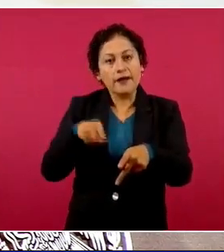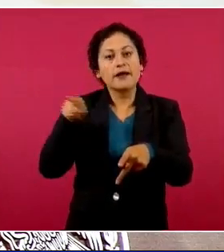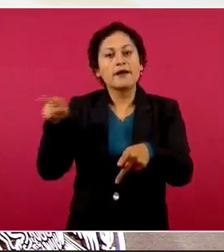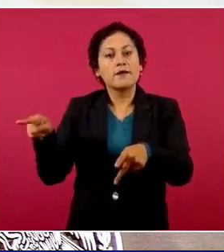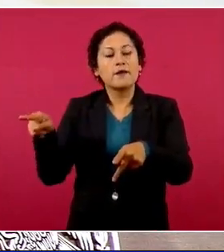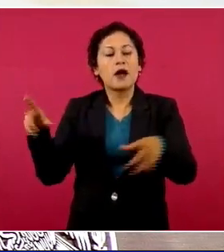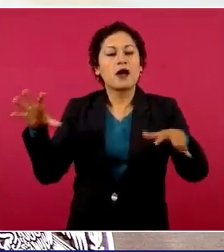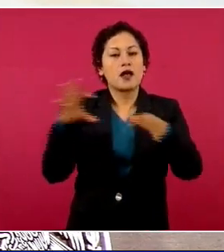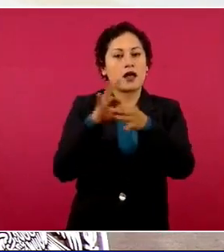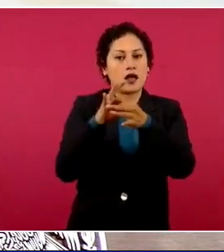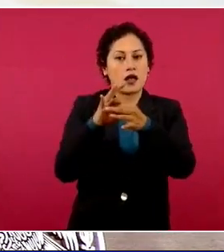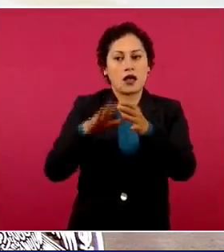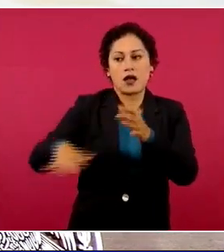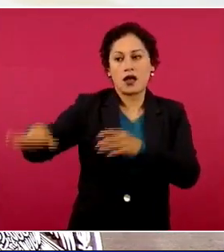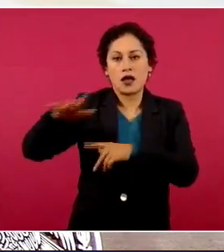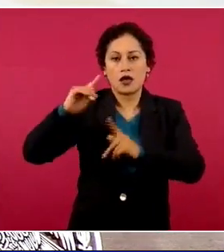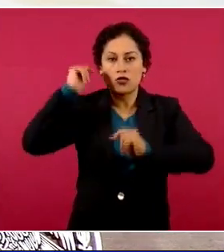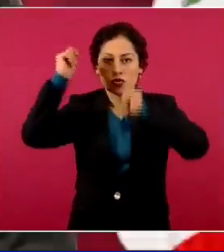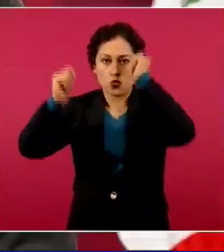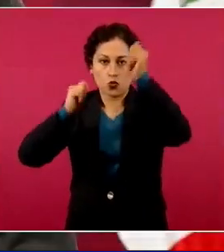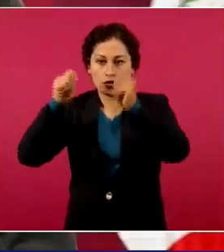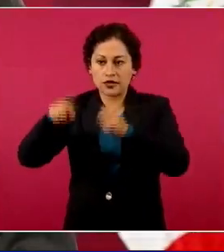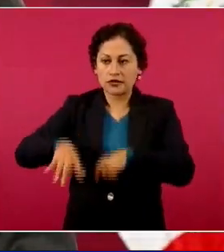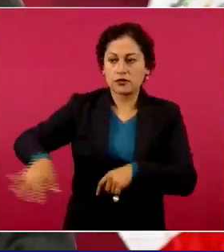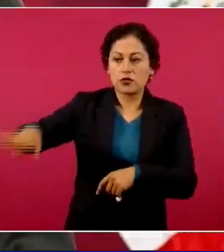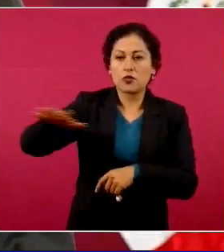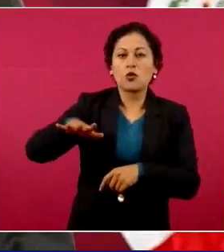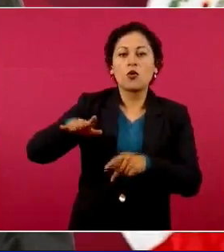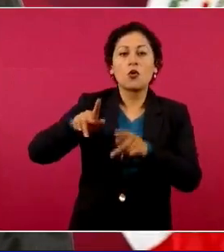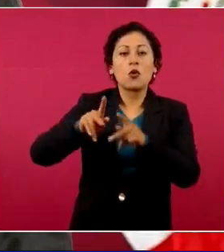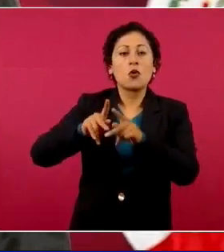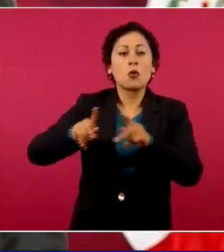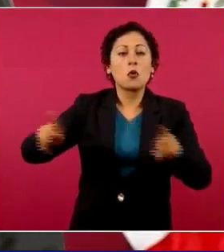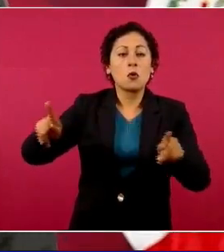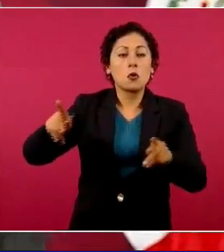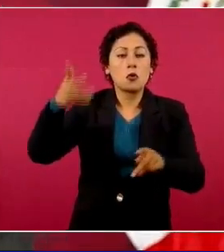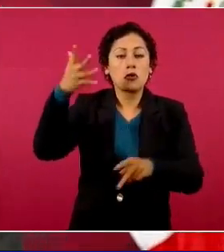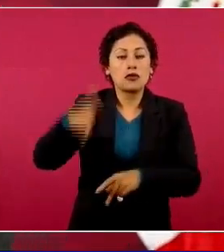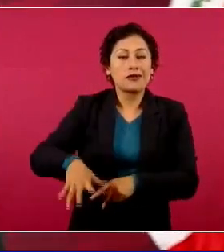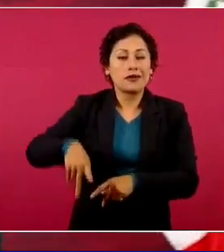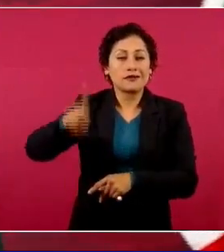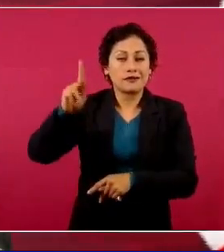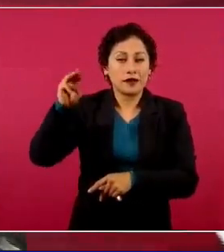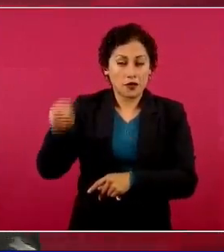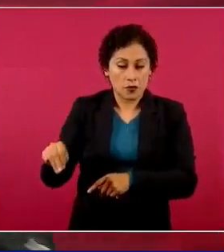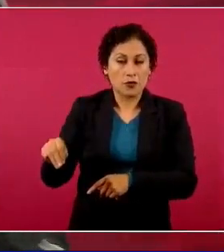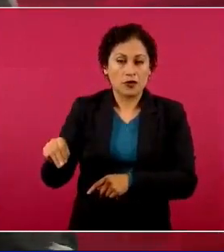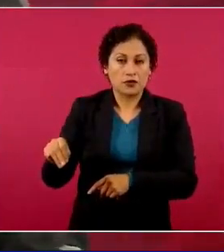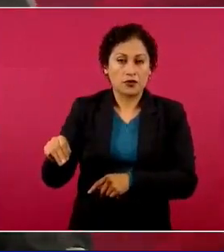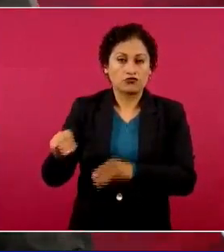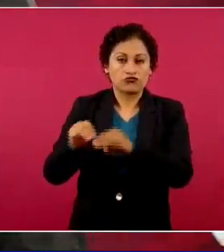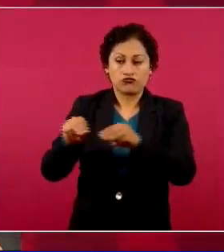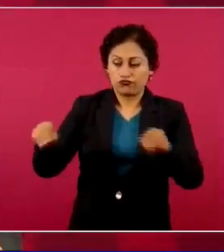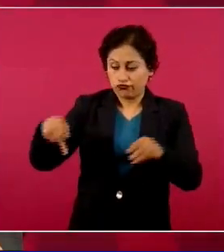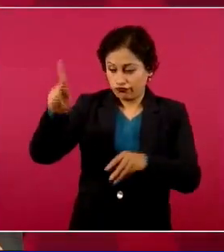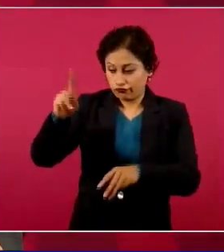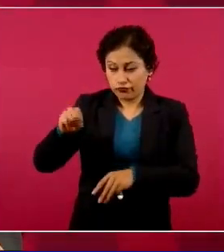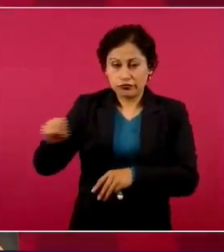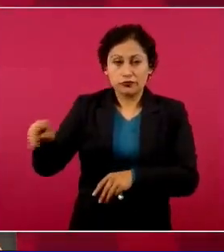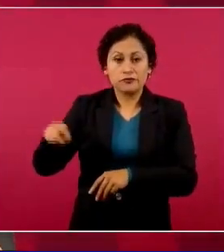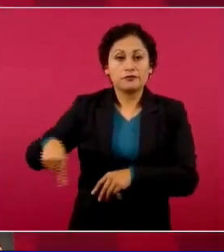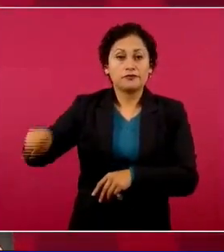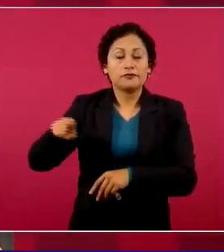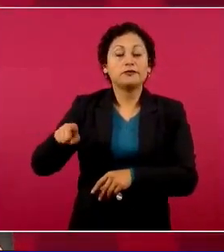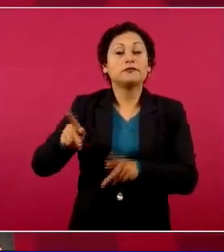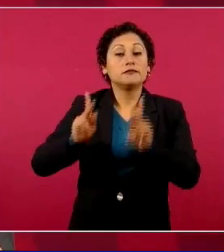zona turística de alrededor de 10 kilómetros, que es un puente que se tiene que construir